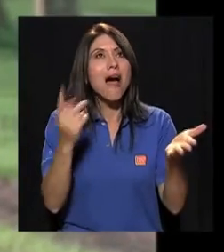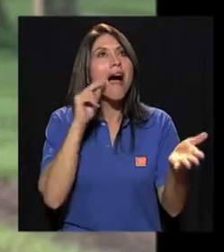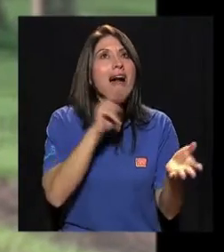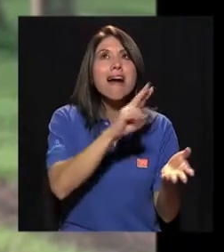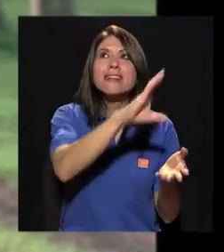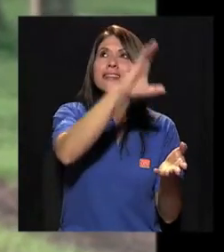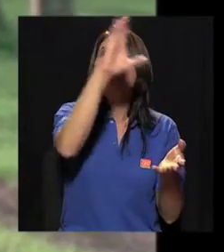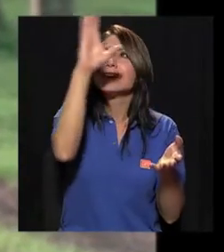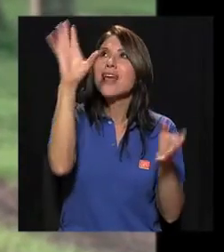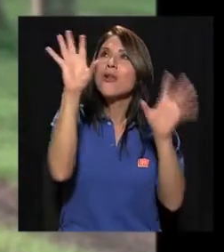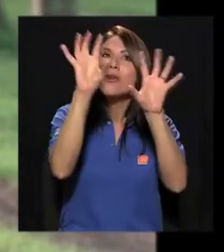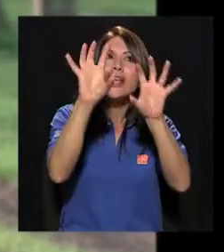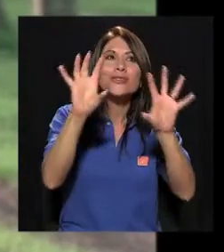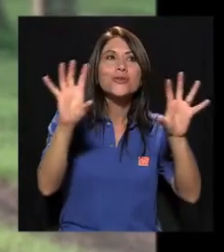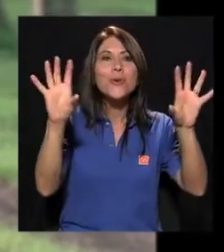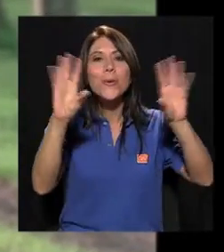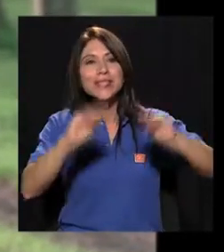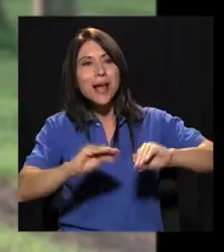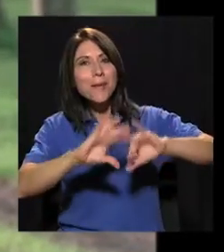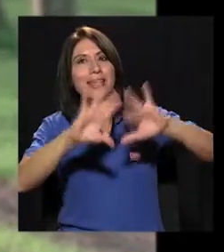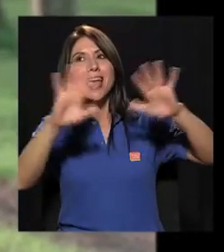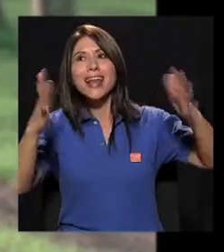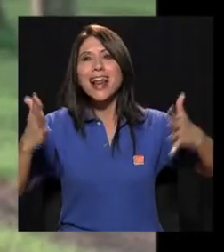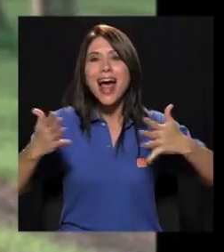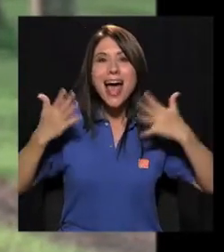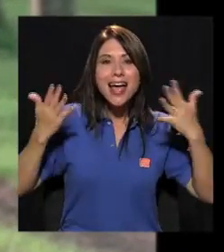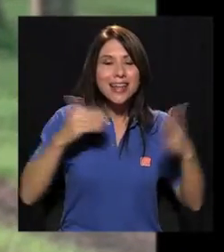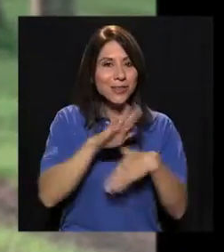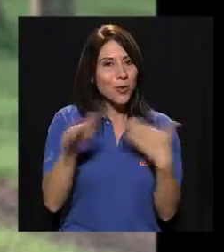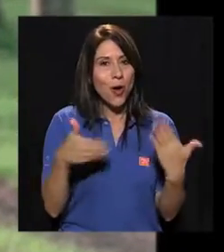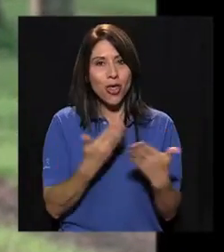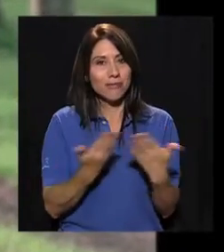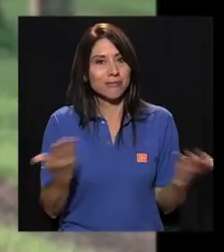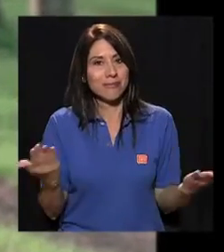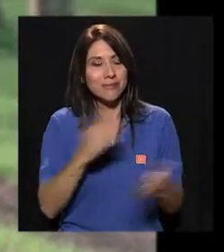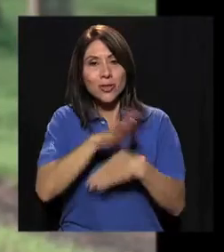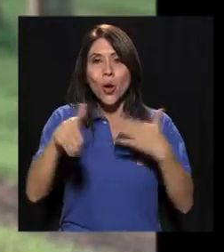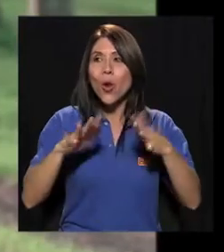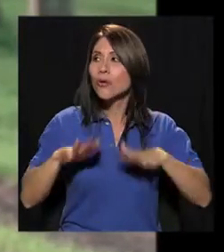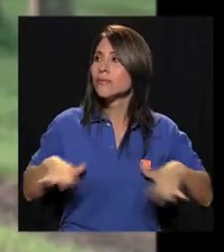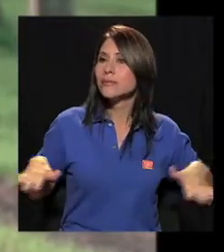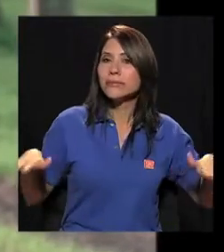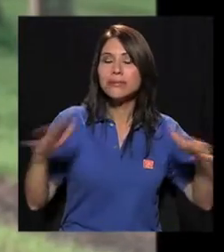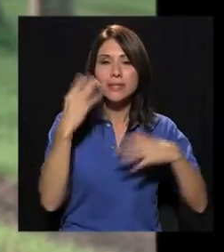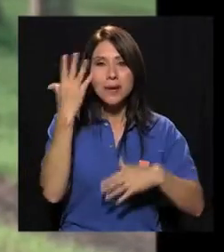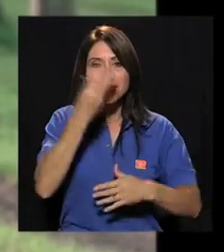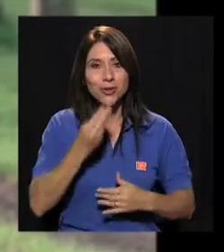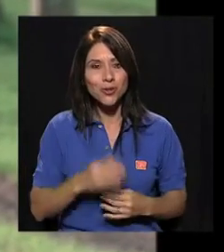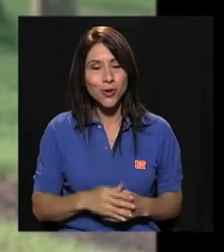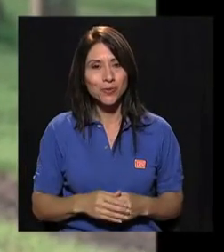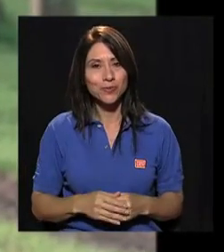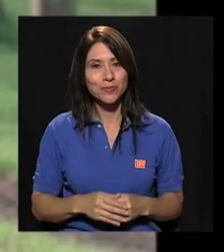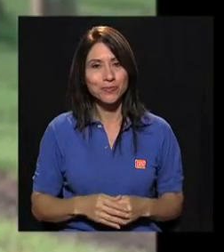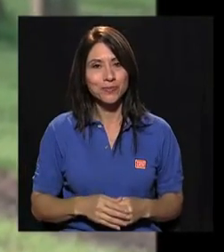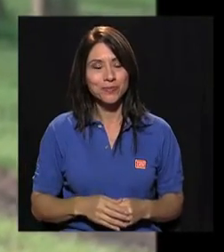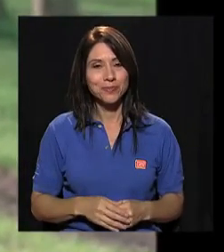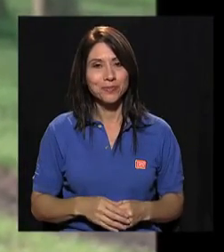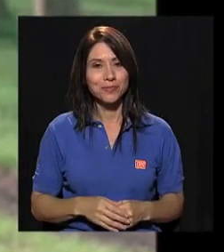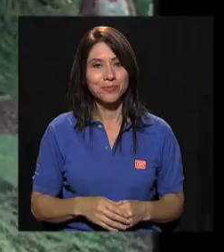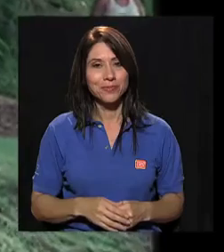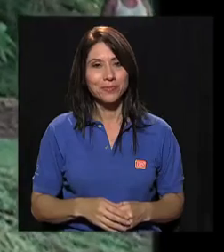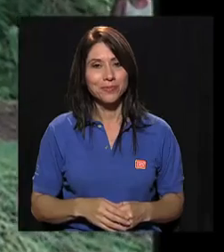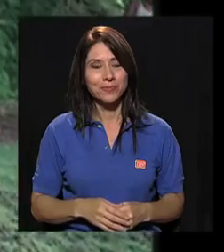algo que te motiva. El cielo, las nubes, la mañana, el aire. Bueno, todo lo que te doy es